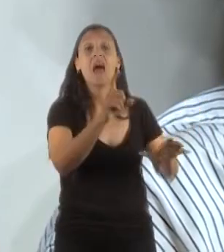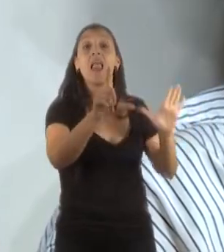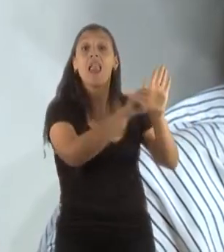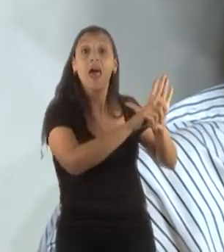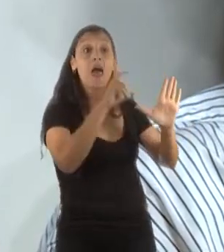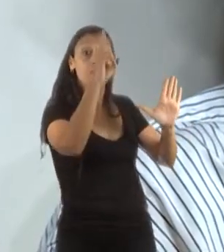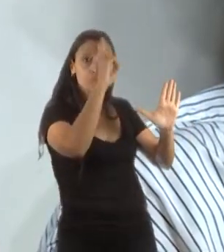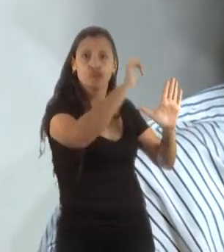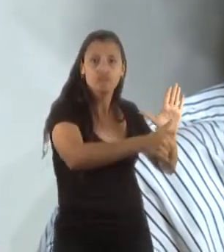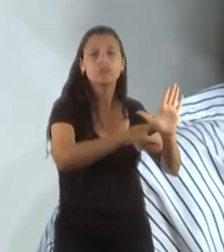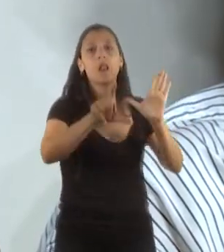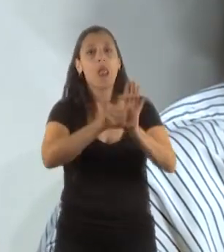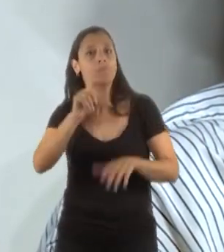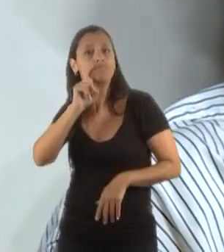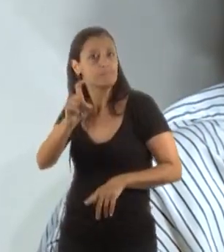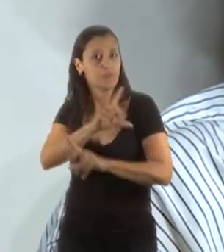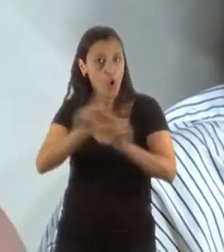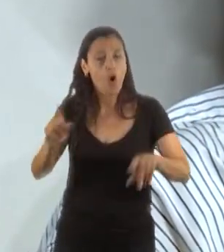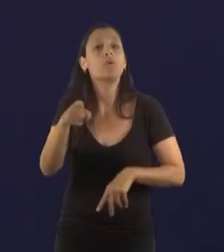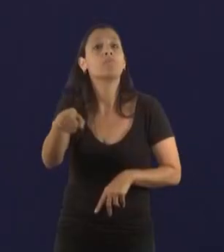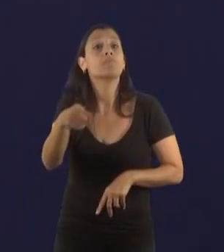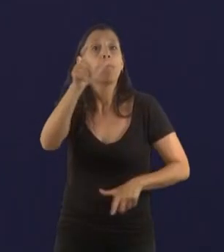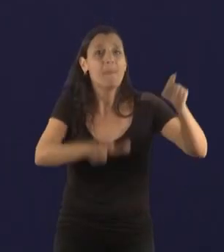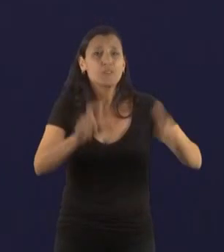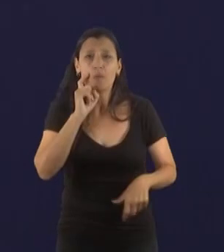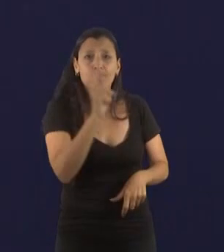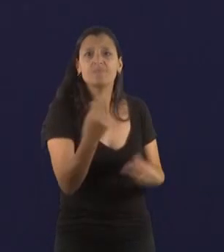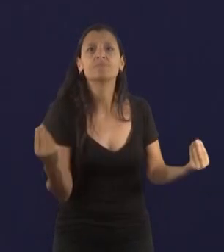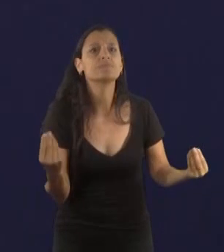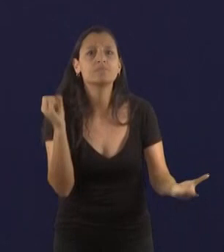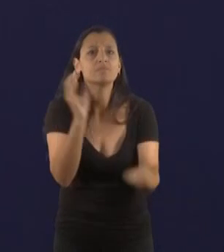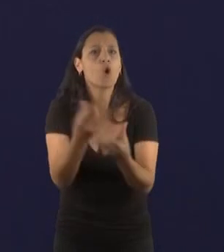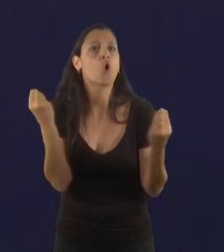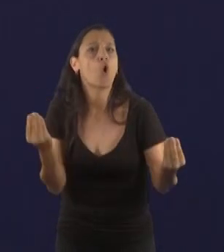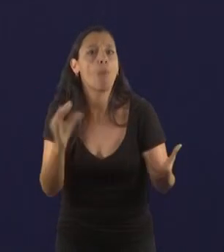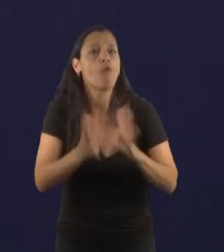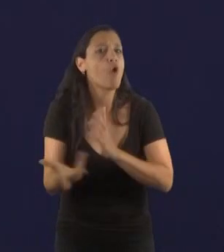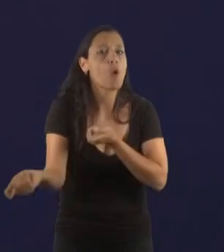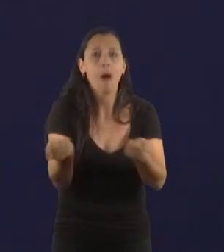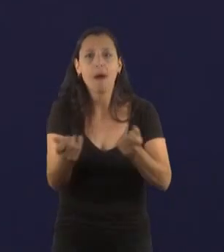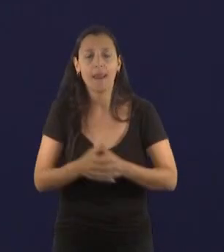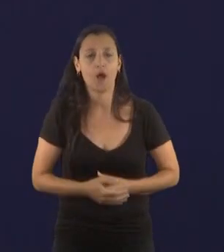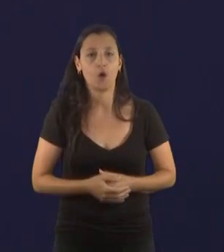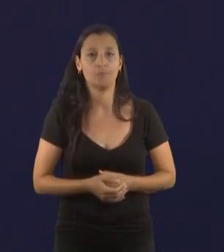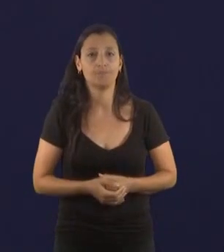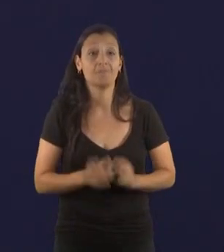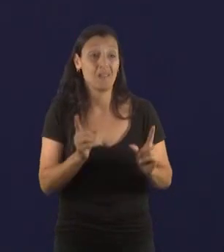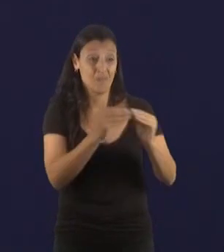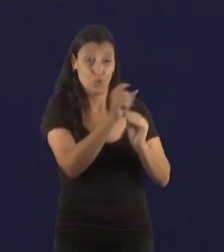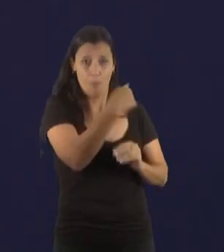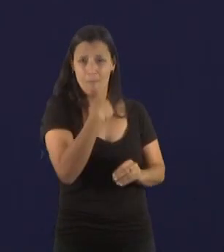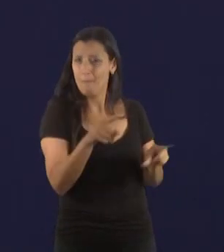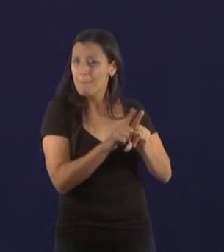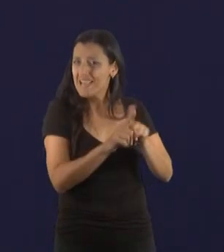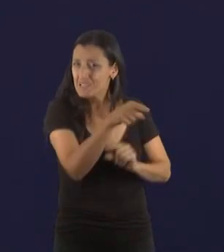va a haber denuncias penales a esos dirigentes que no cumplan la norma. Bueno, esa, después de que procesemos, tu compañera justamente me preguntaba eso,